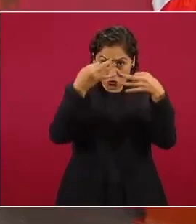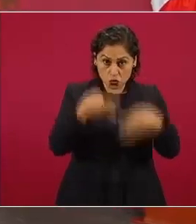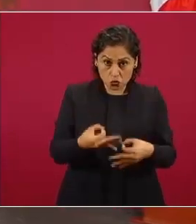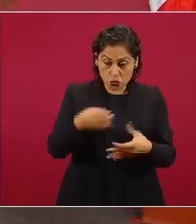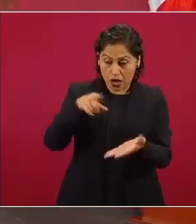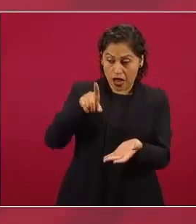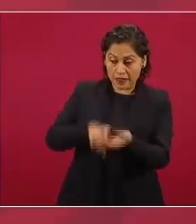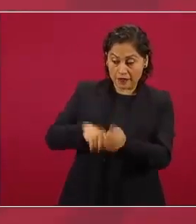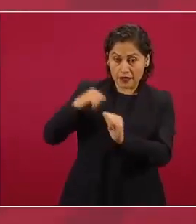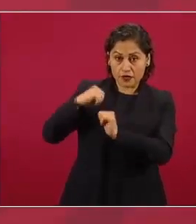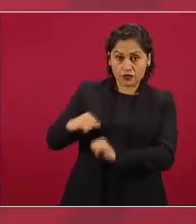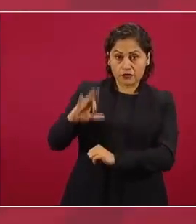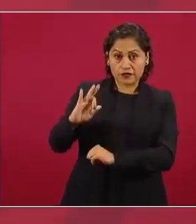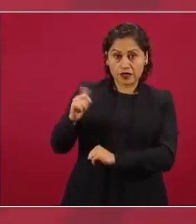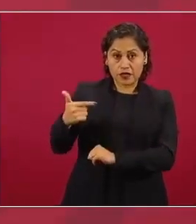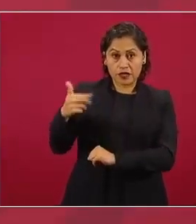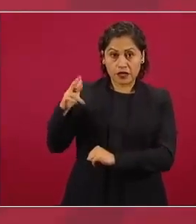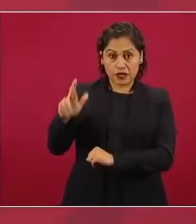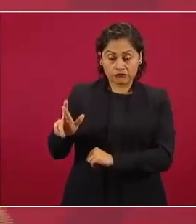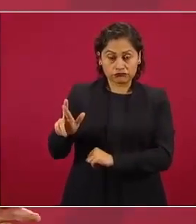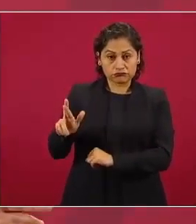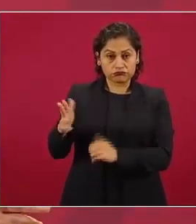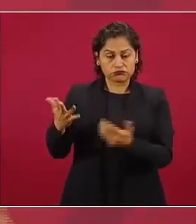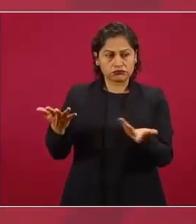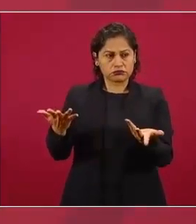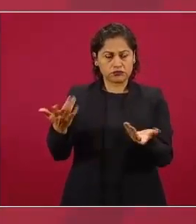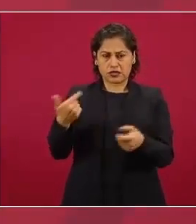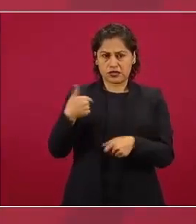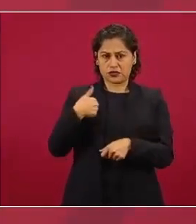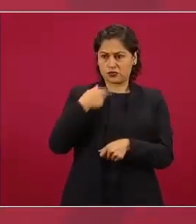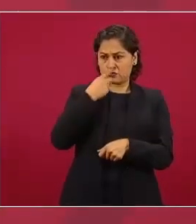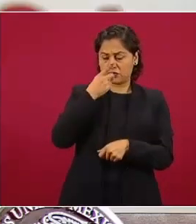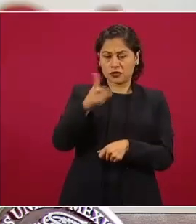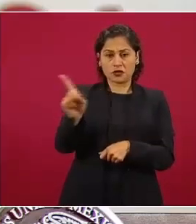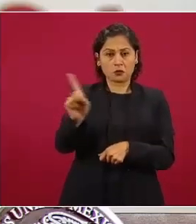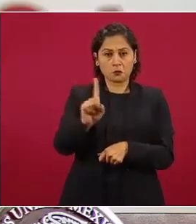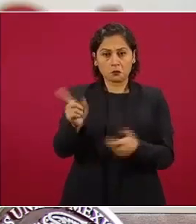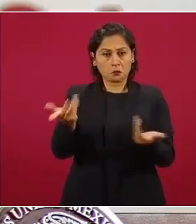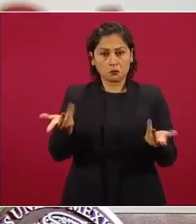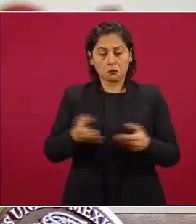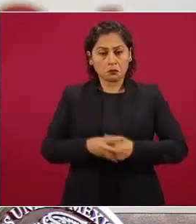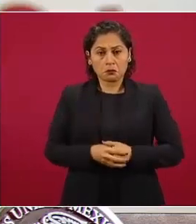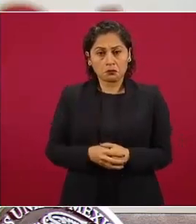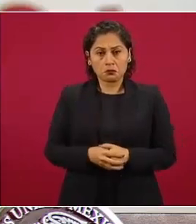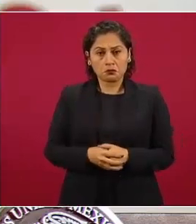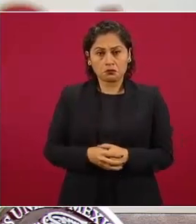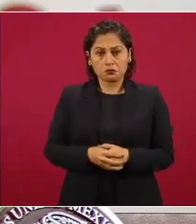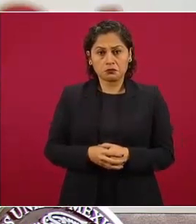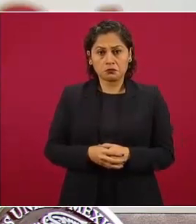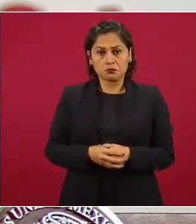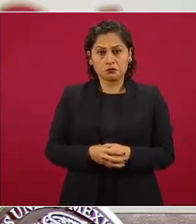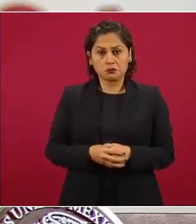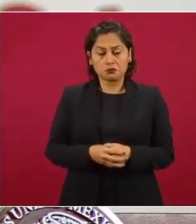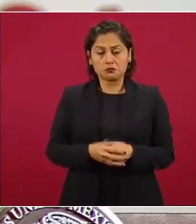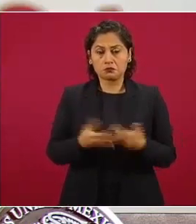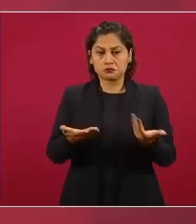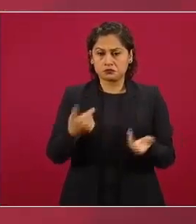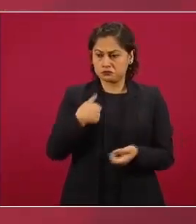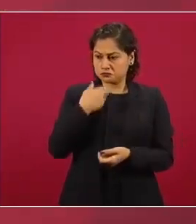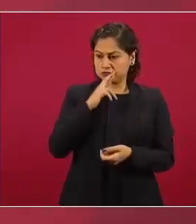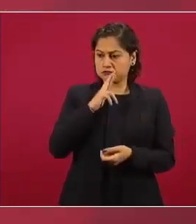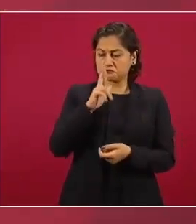dije que no porque en efecto no existía